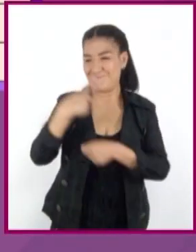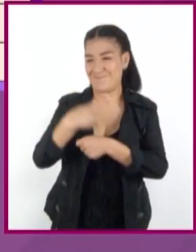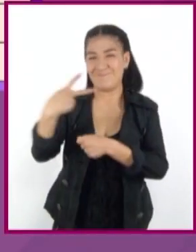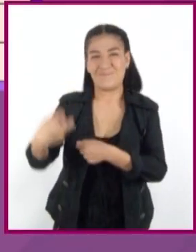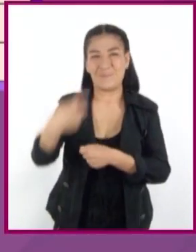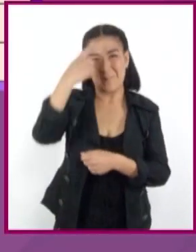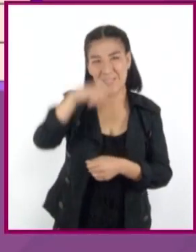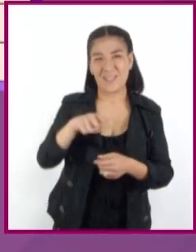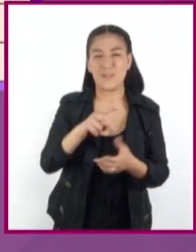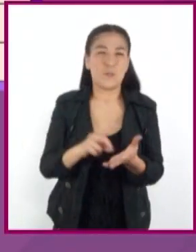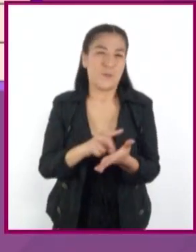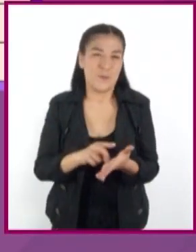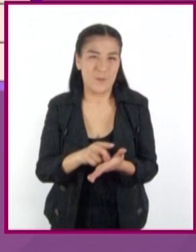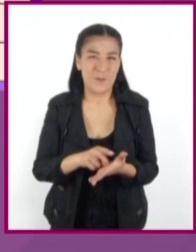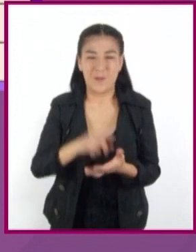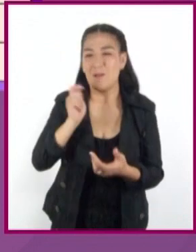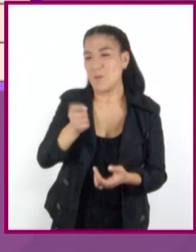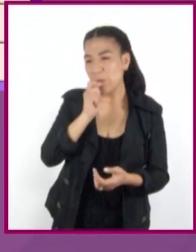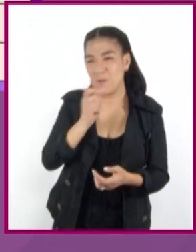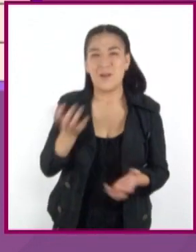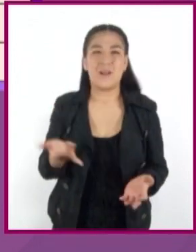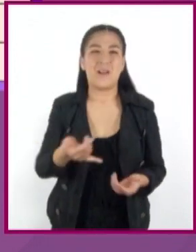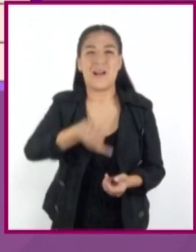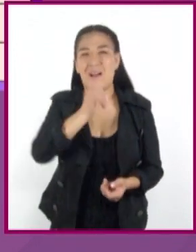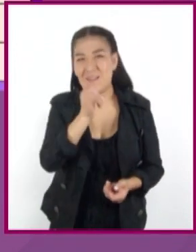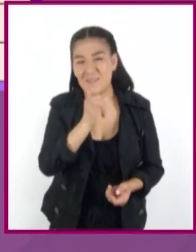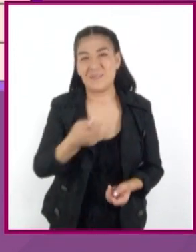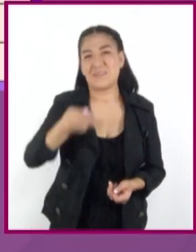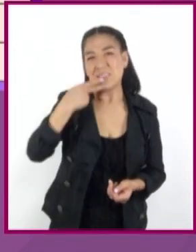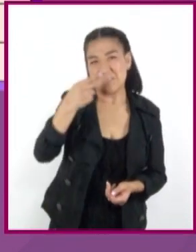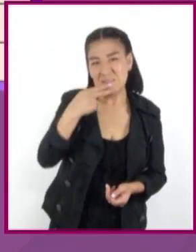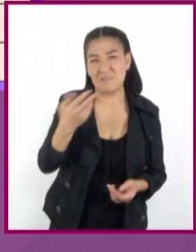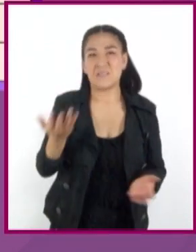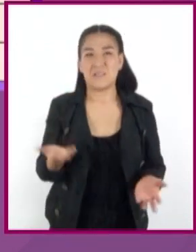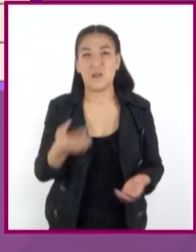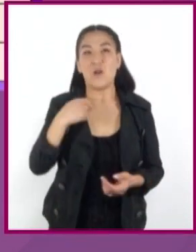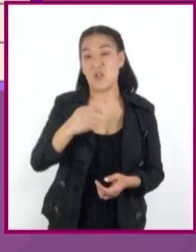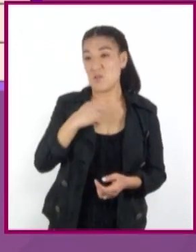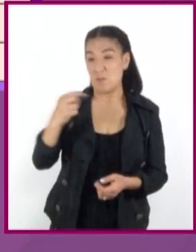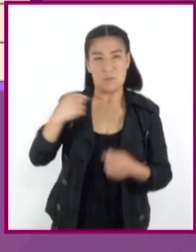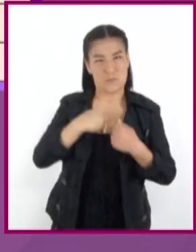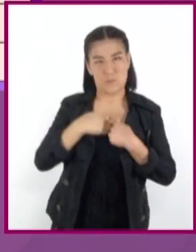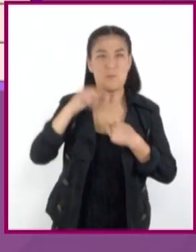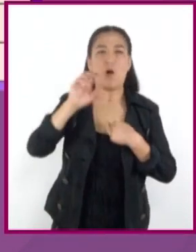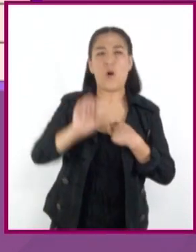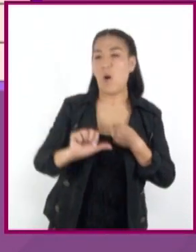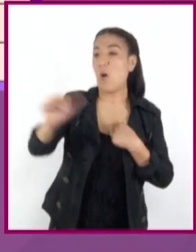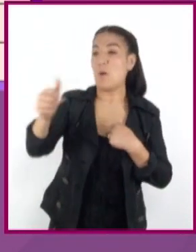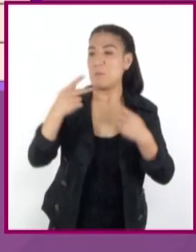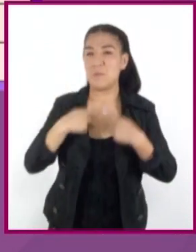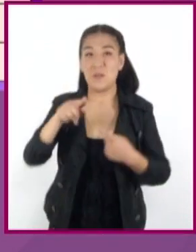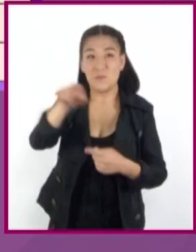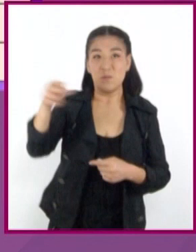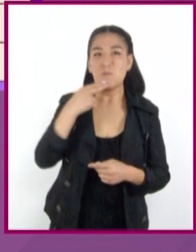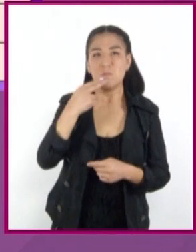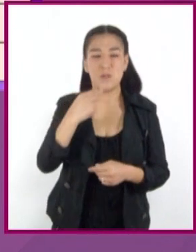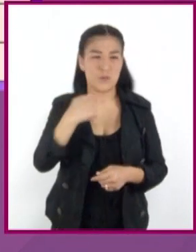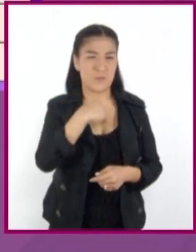sustancias psicoactivas, alcohol o cigarro, o veo que los consumen, pido la opinión de